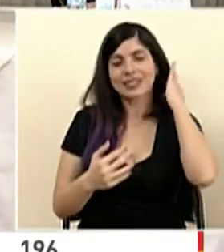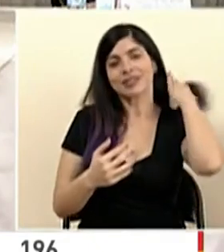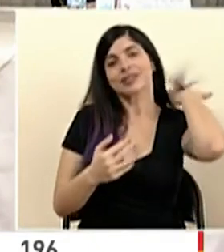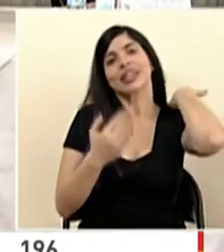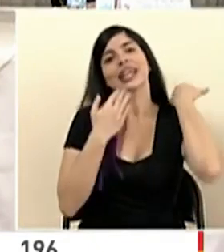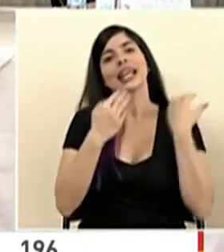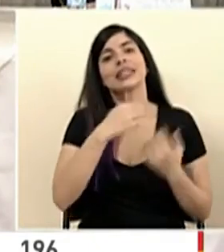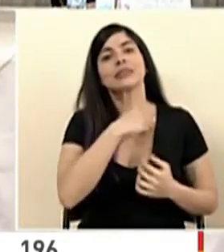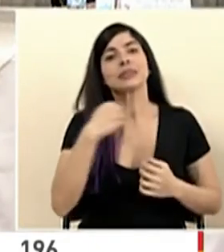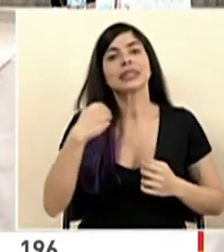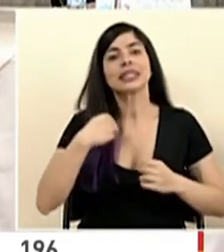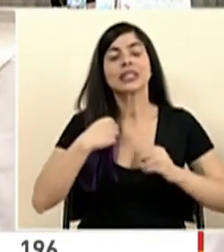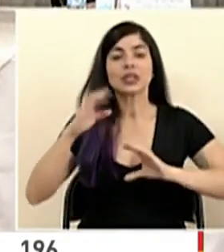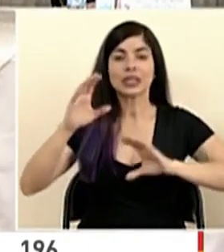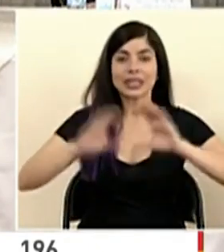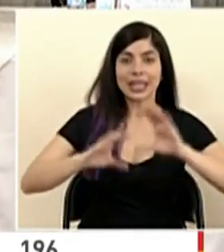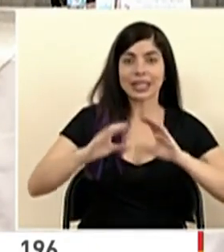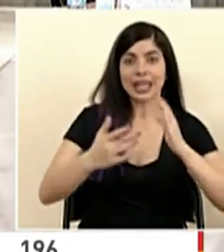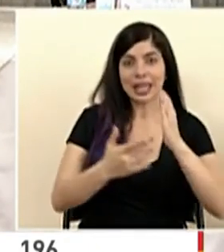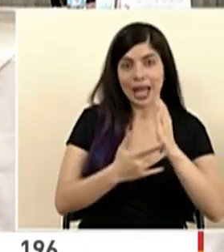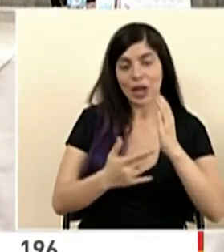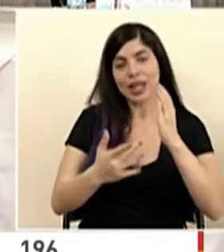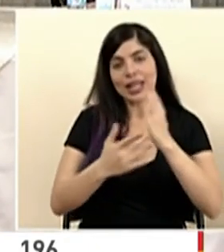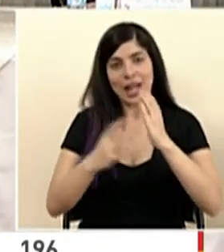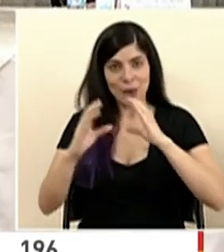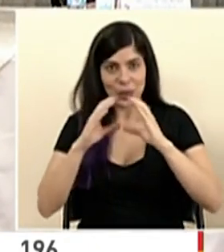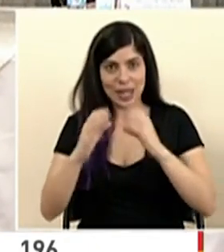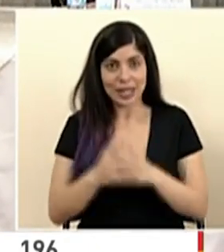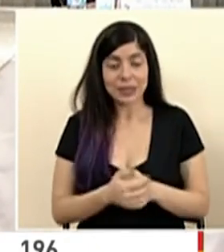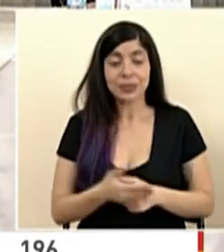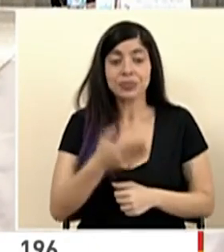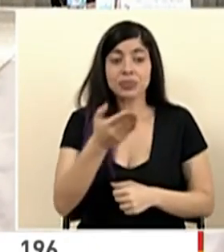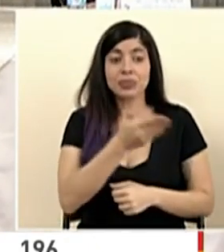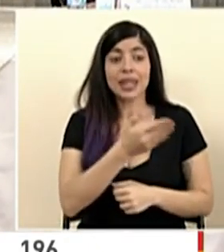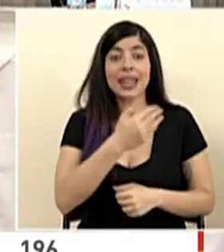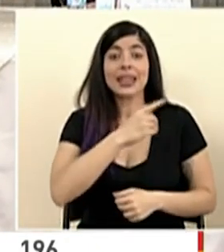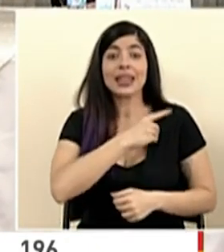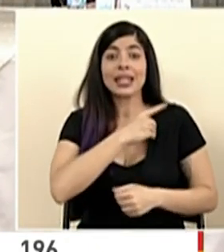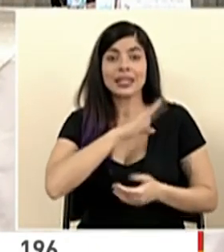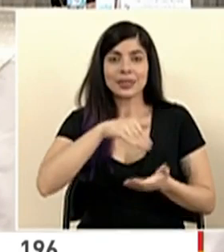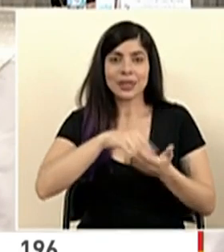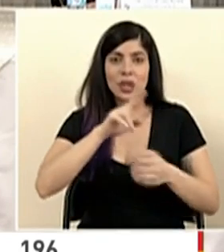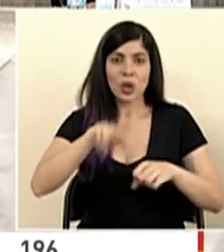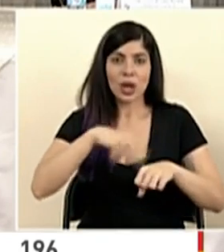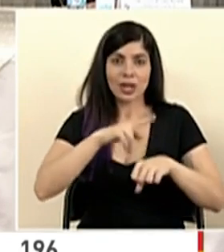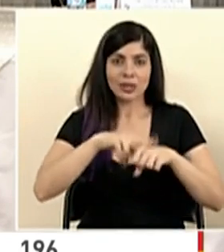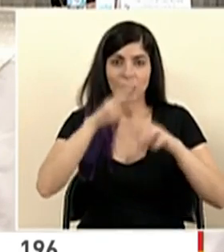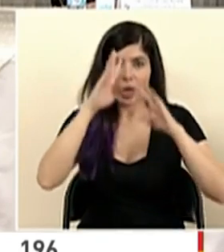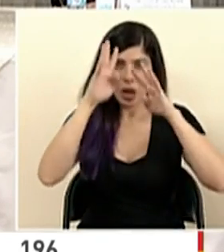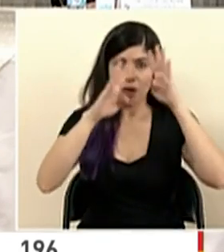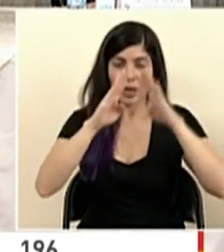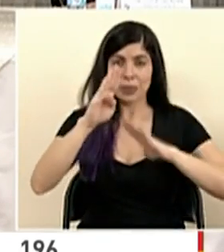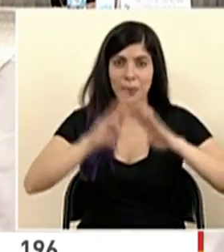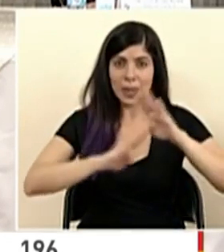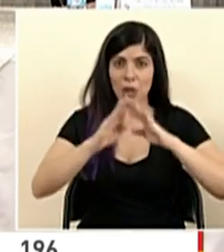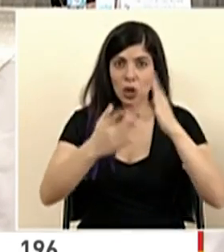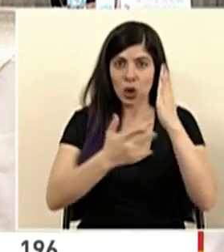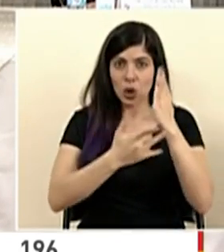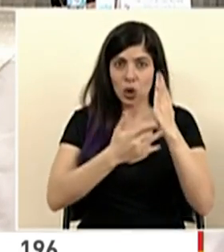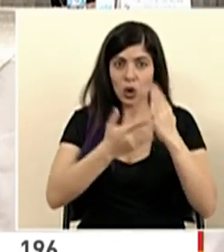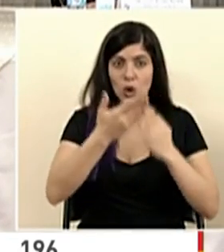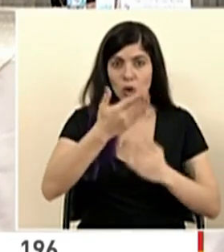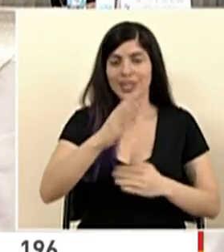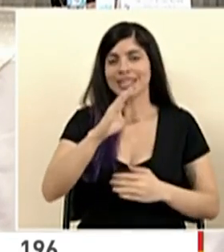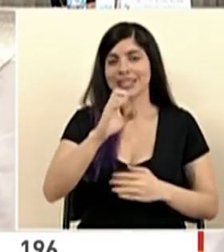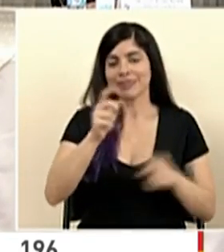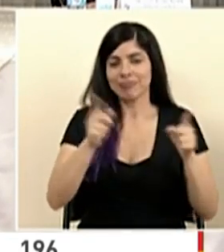gracias señor ministro de Ciencia y Tecnología y Telecomunicaciones. director del Centro Nacional de Innovaciones Biotecnológicas, el